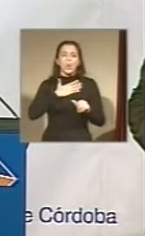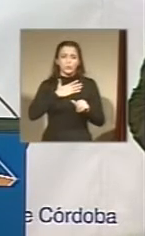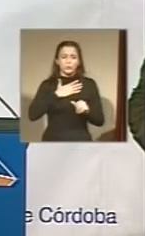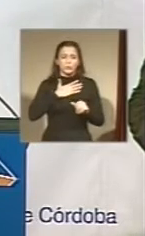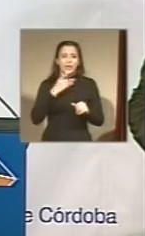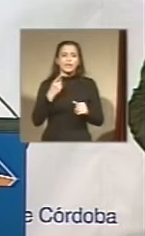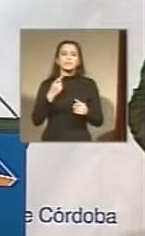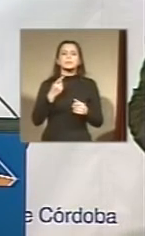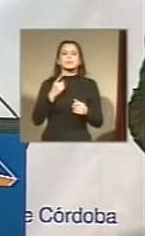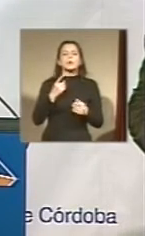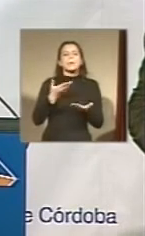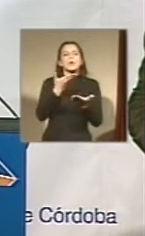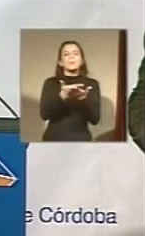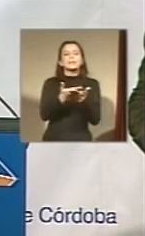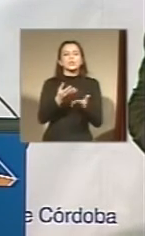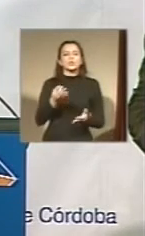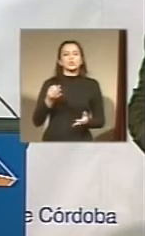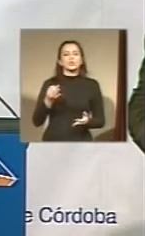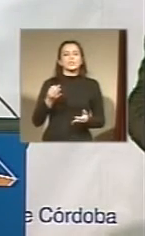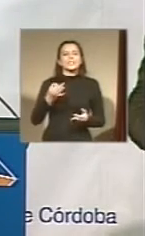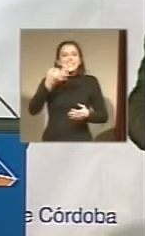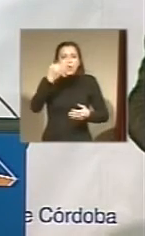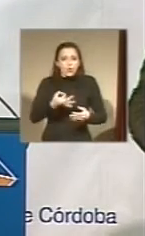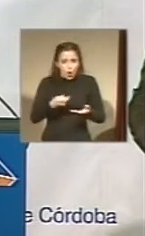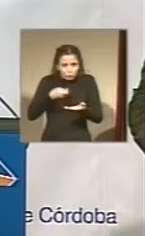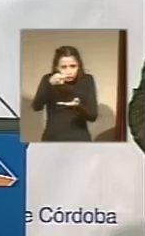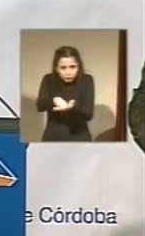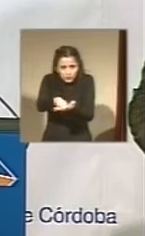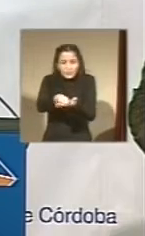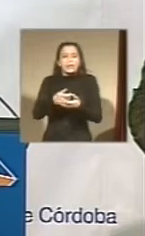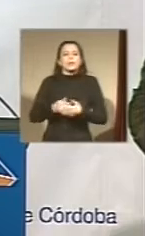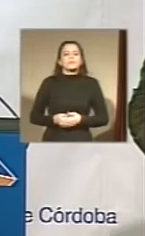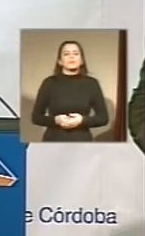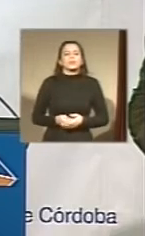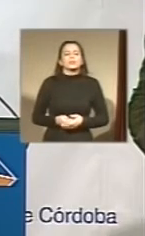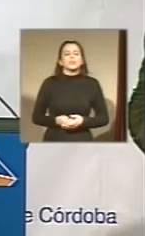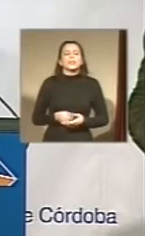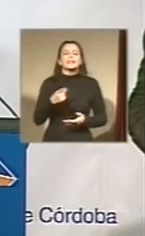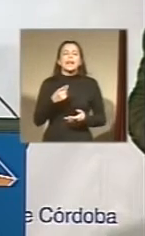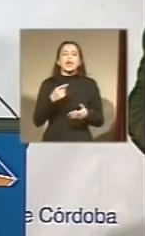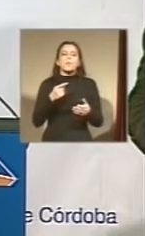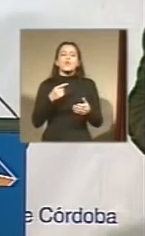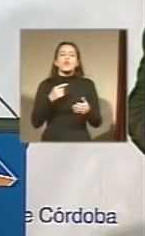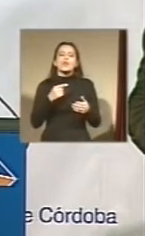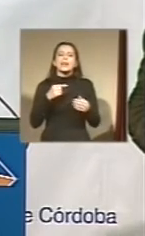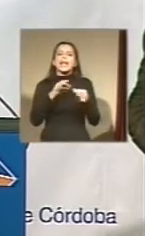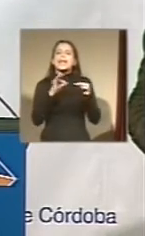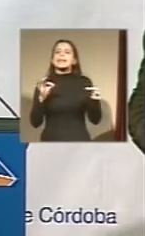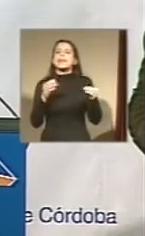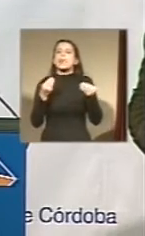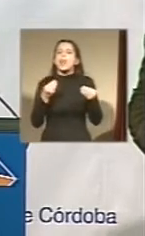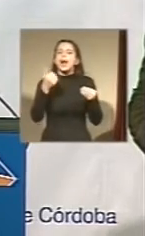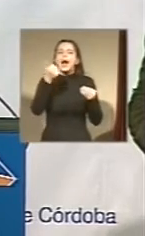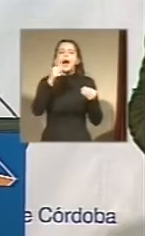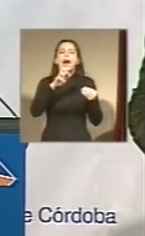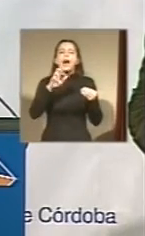seguro provincial integrado de salud que tenga como un eje administrativo el APROS que debe ser devuelto en su